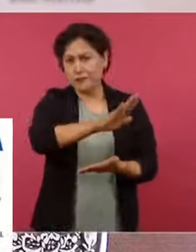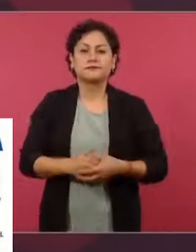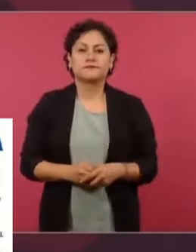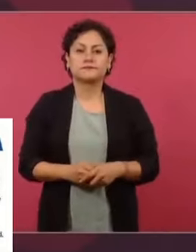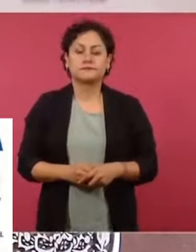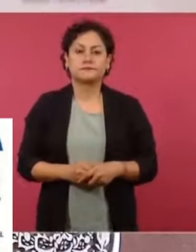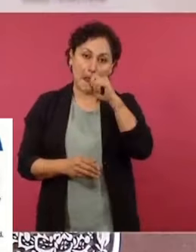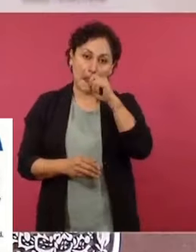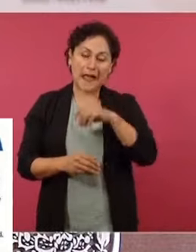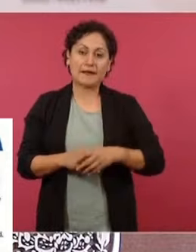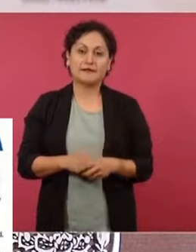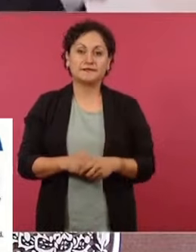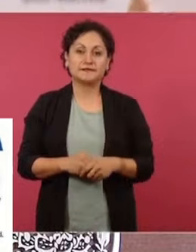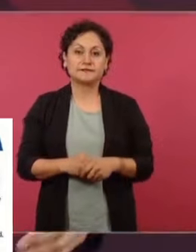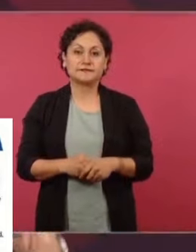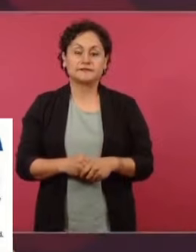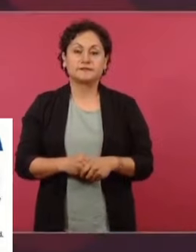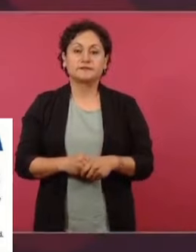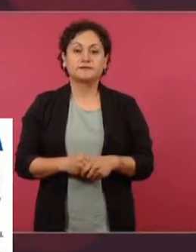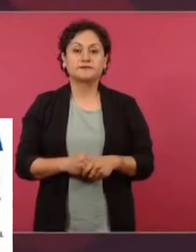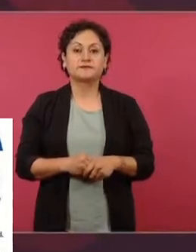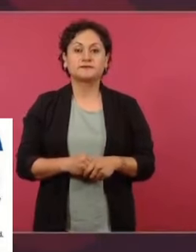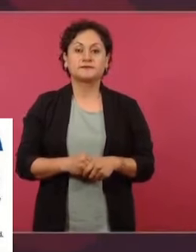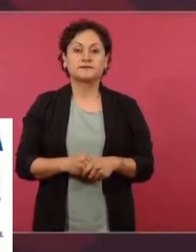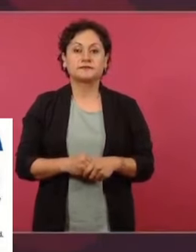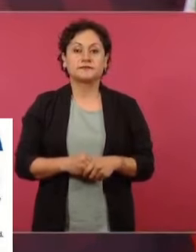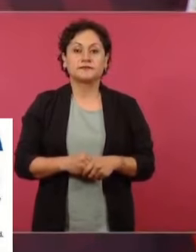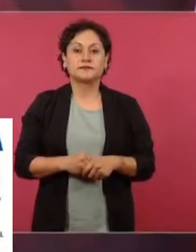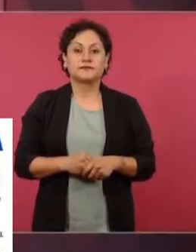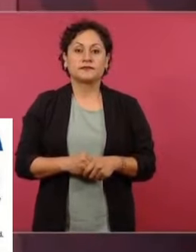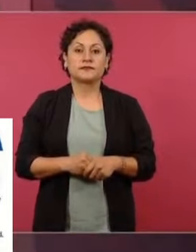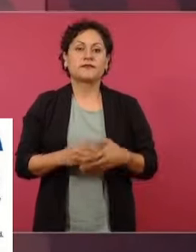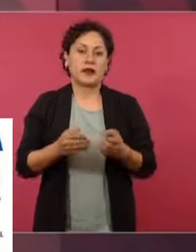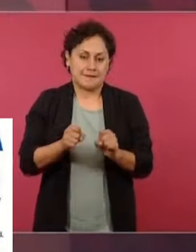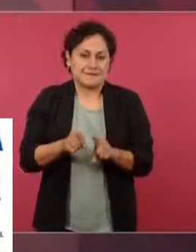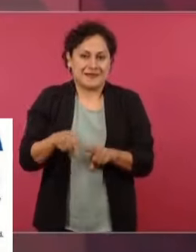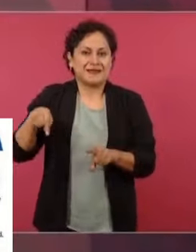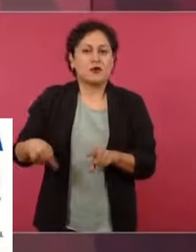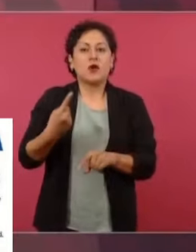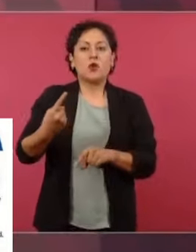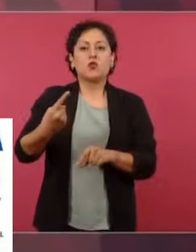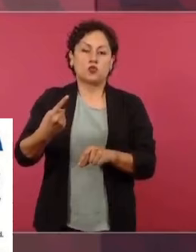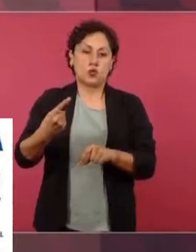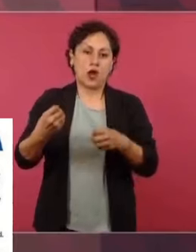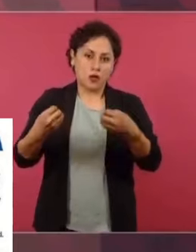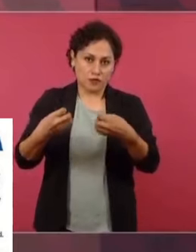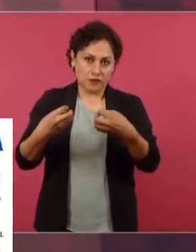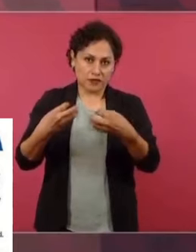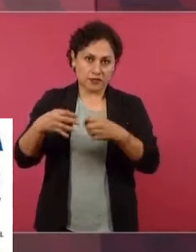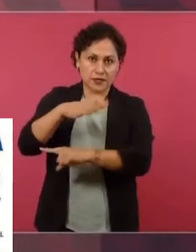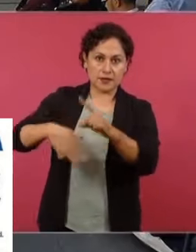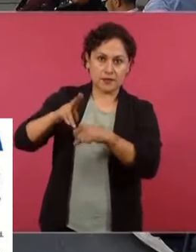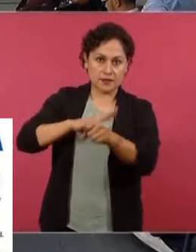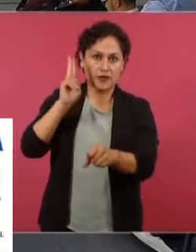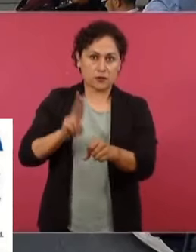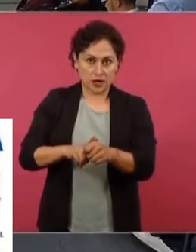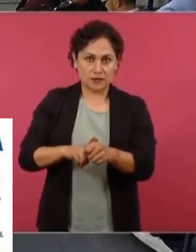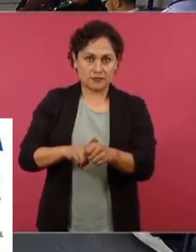ecocidio y al mismo tiempo la Procuraduría del Medio Ambiente clausuró el banco.